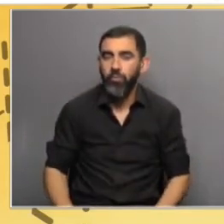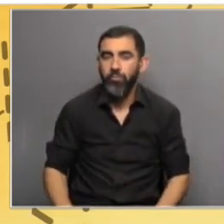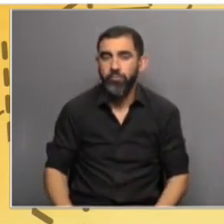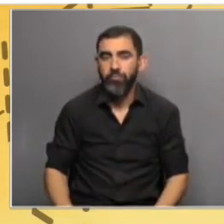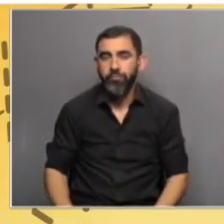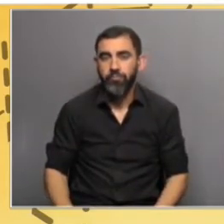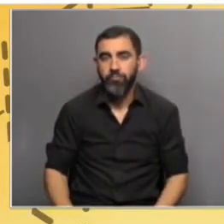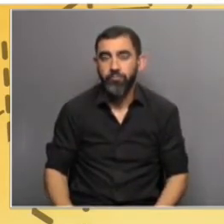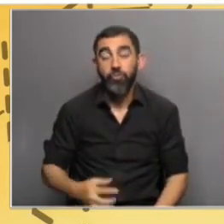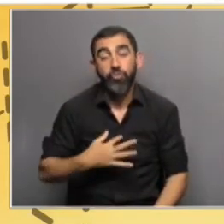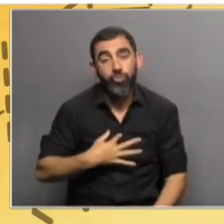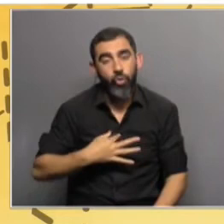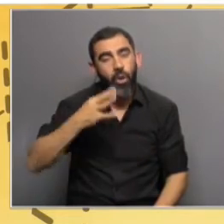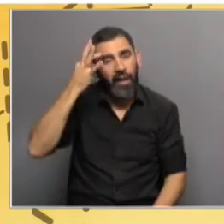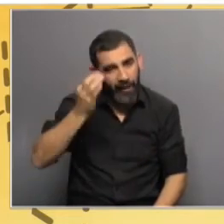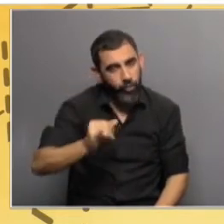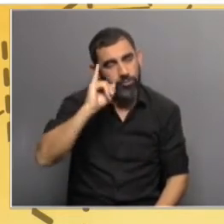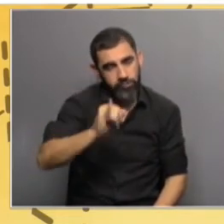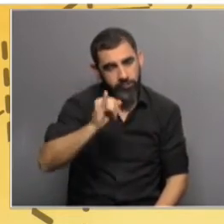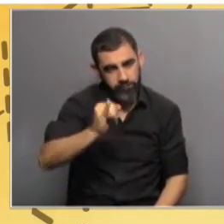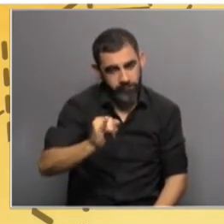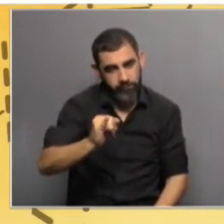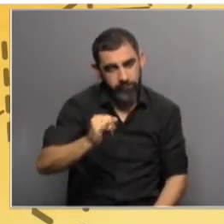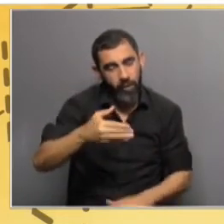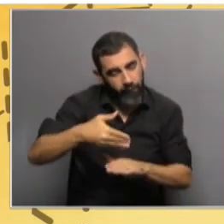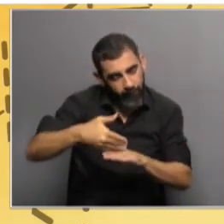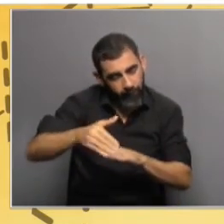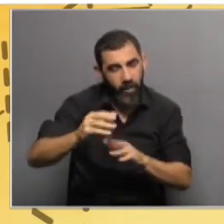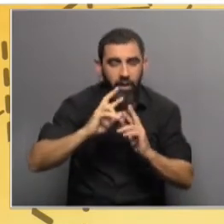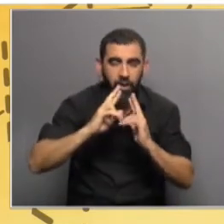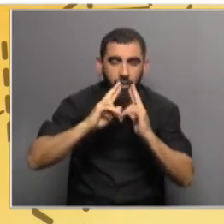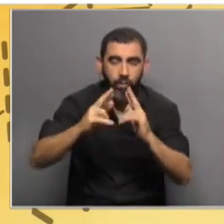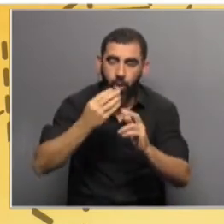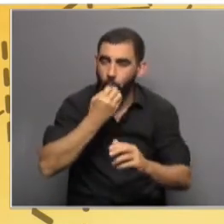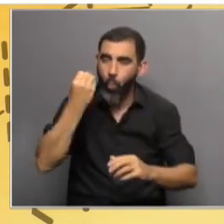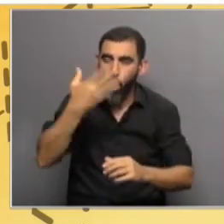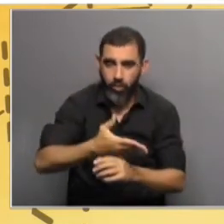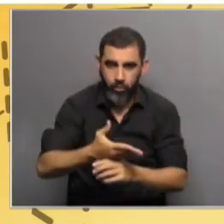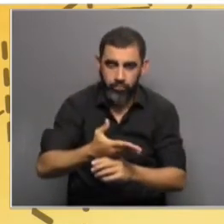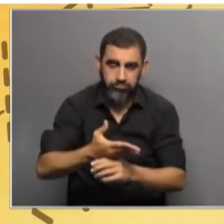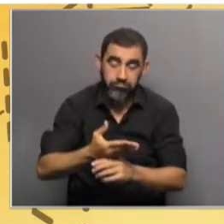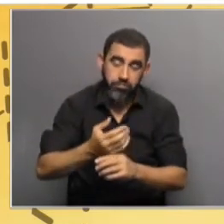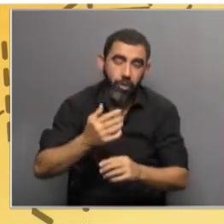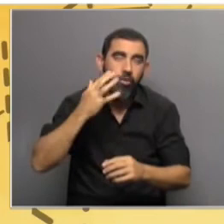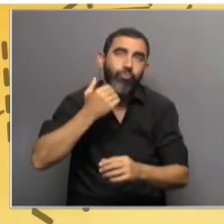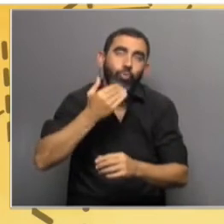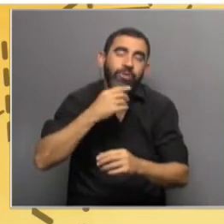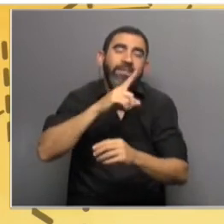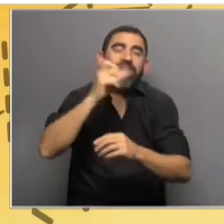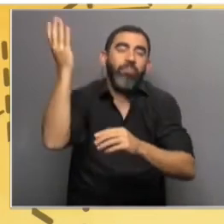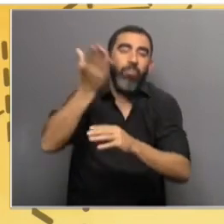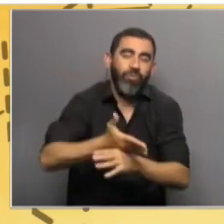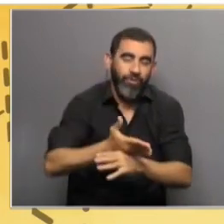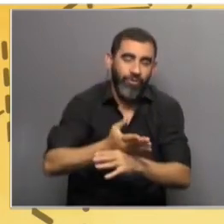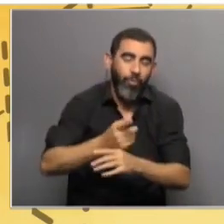yo creo que sí, que va a haber un resultado que es, no sé si va a ser 100%